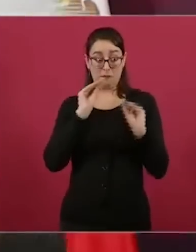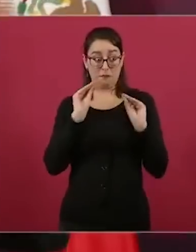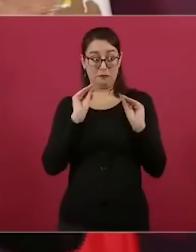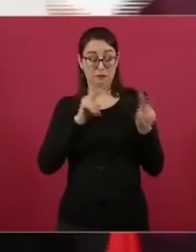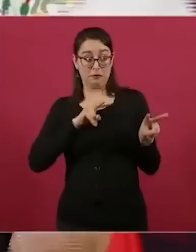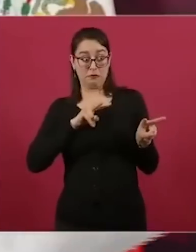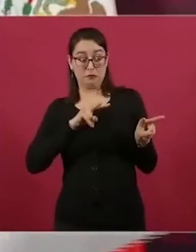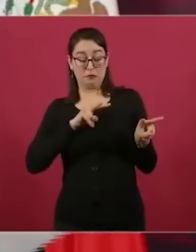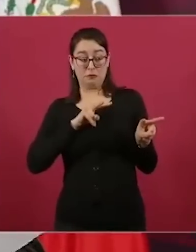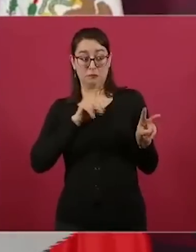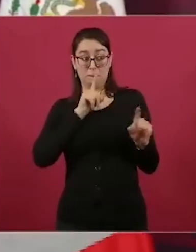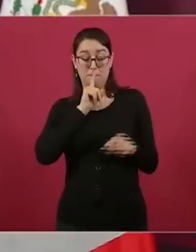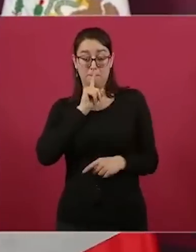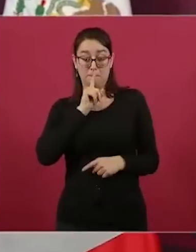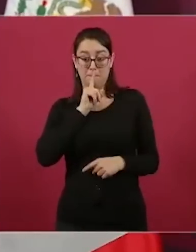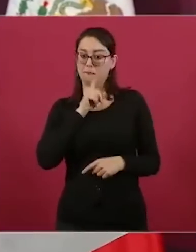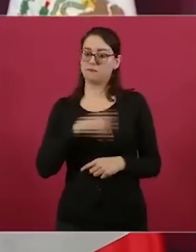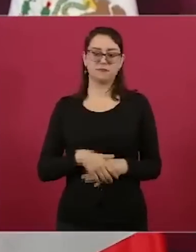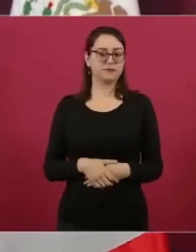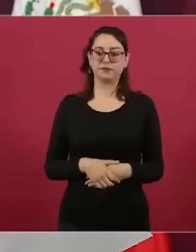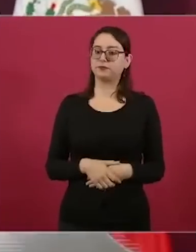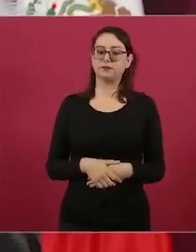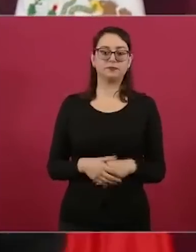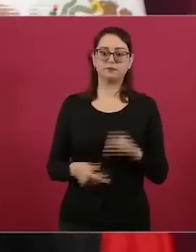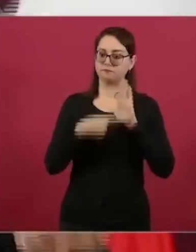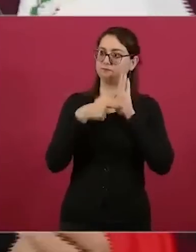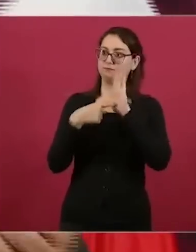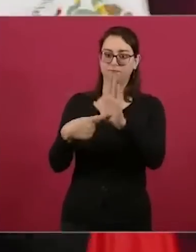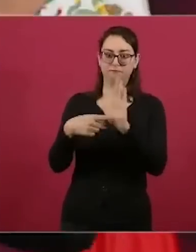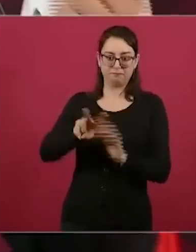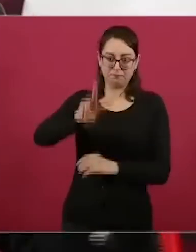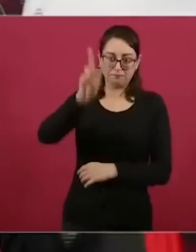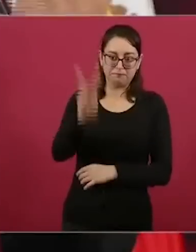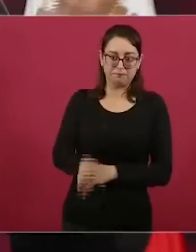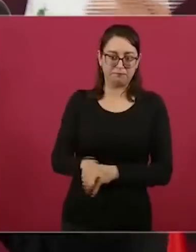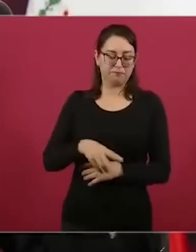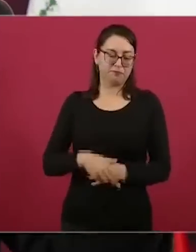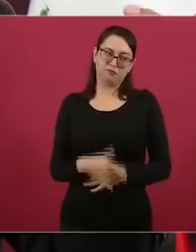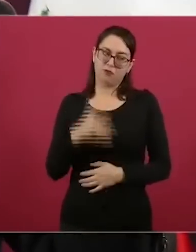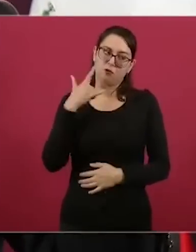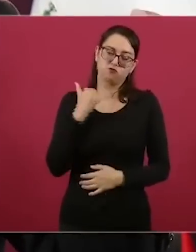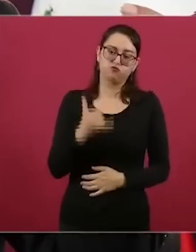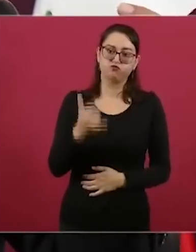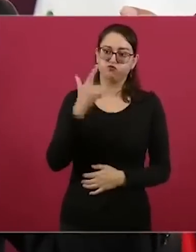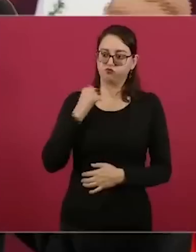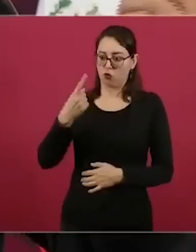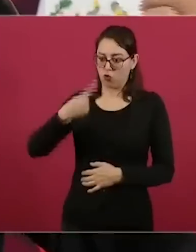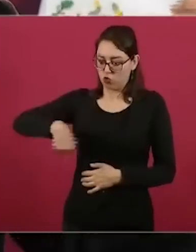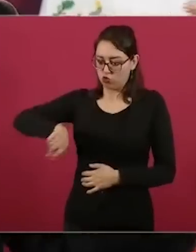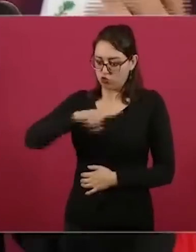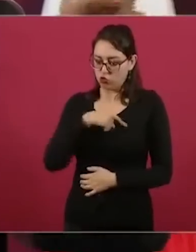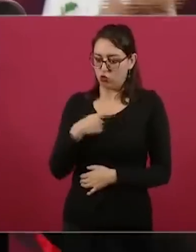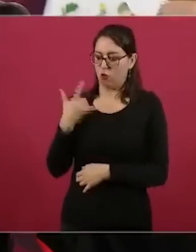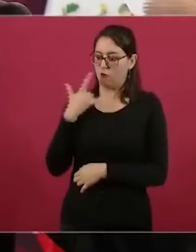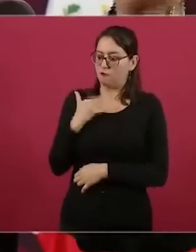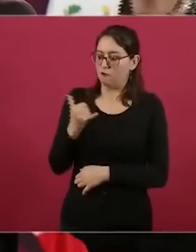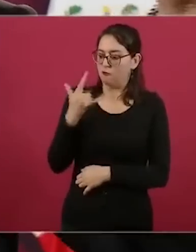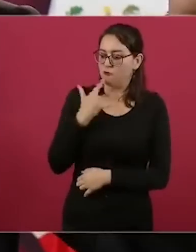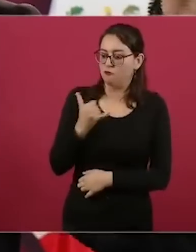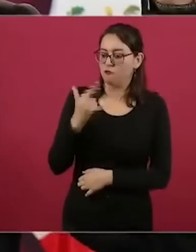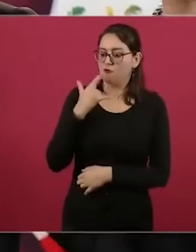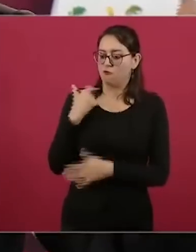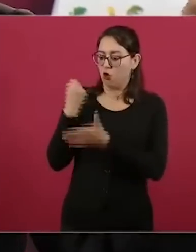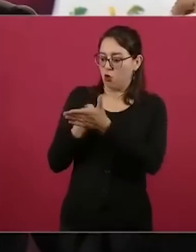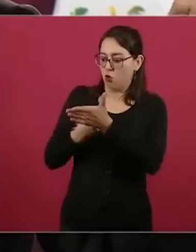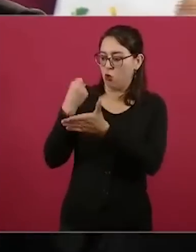el transformar al país. Además, no sólo nosotros, ¿cuántos años de